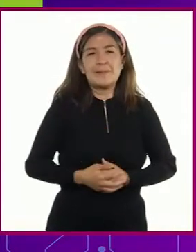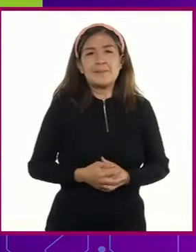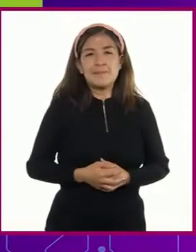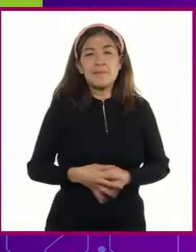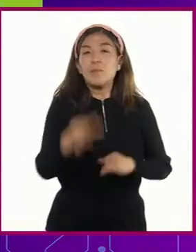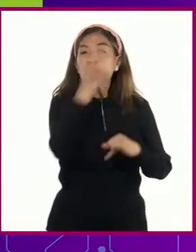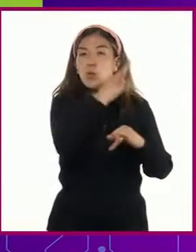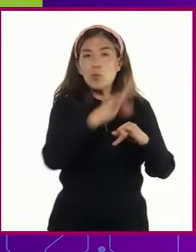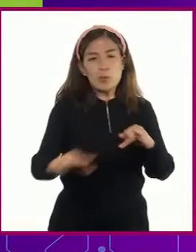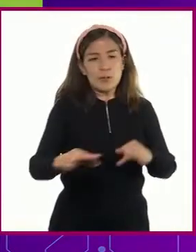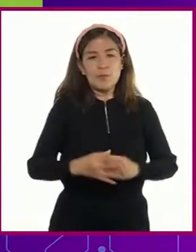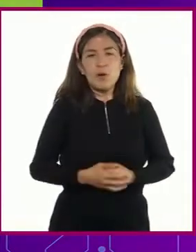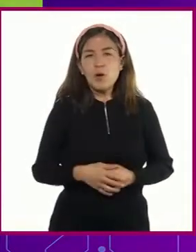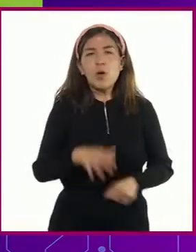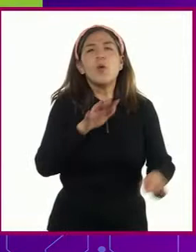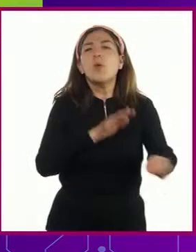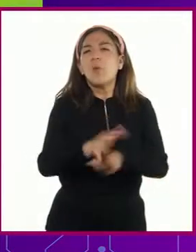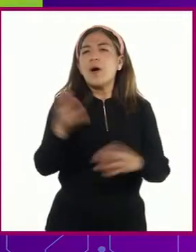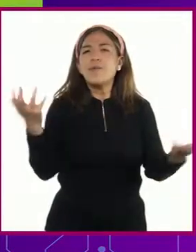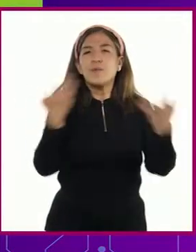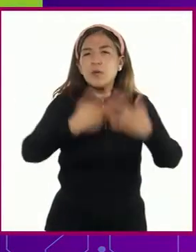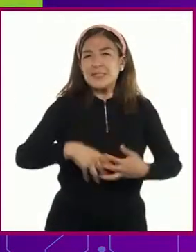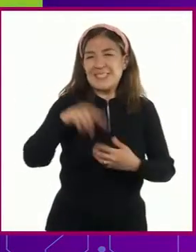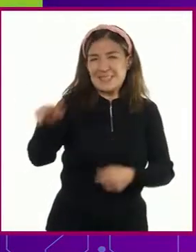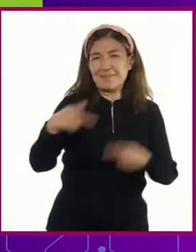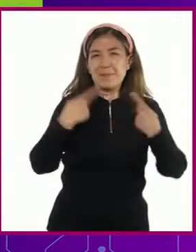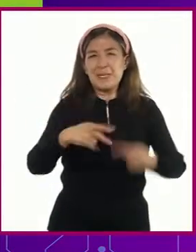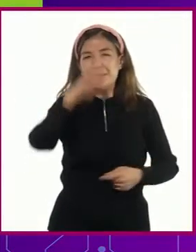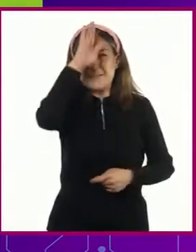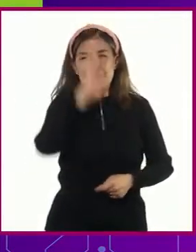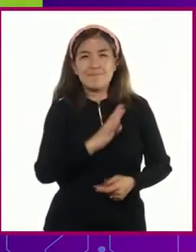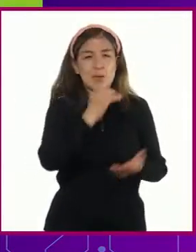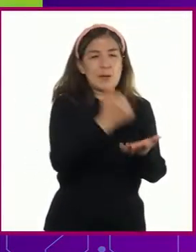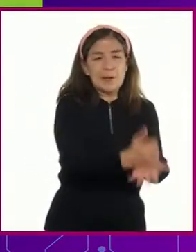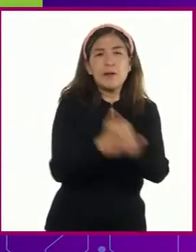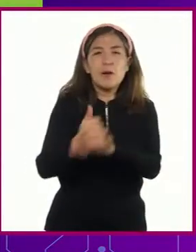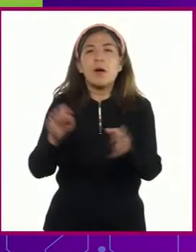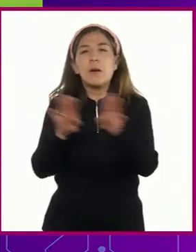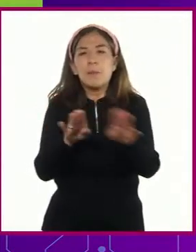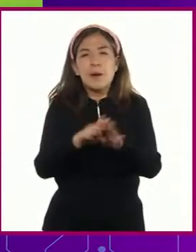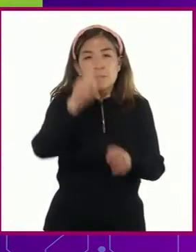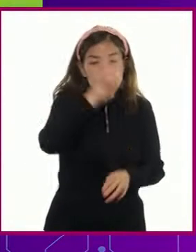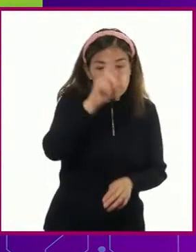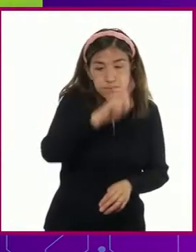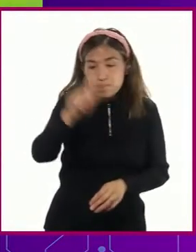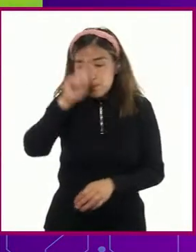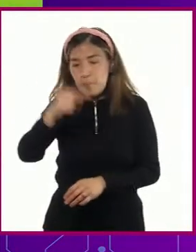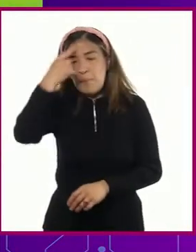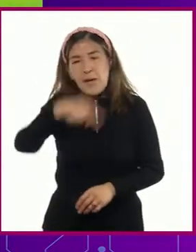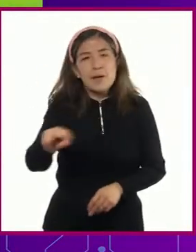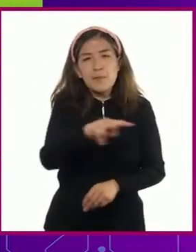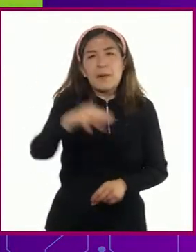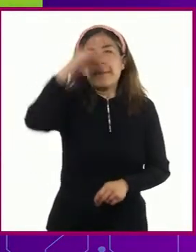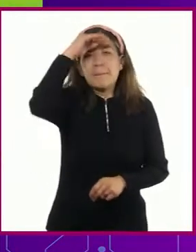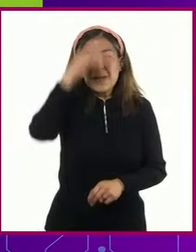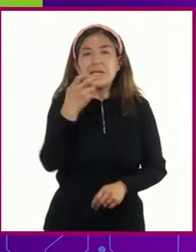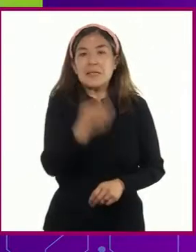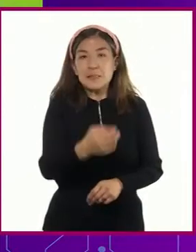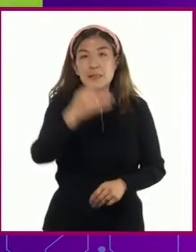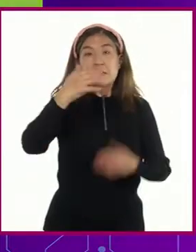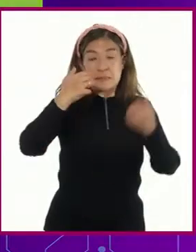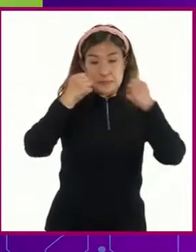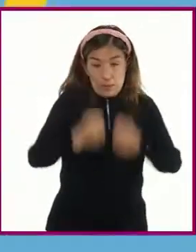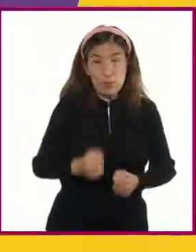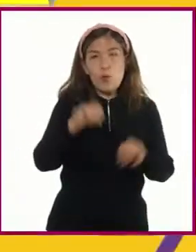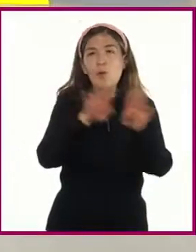Finalmente, otra de sus funciones es lograr que parte y contraparte tomen conciencia y responsabilidad sobre los acuerdos que ellos mismos